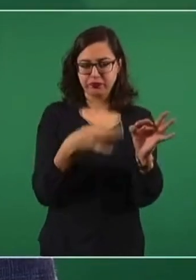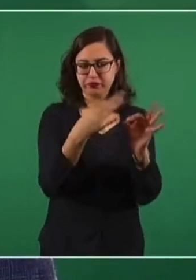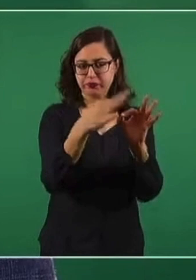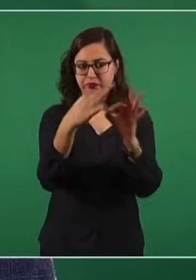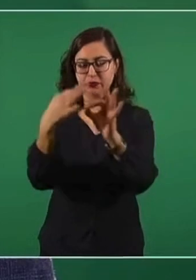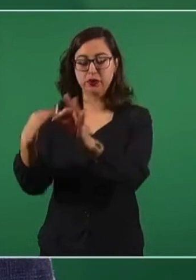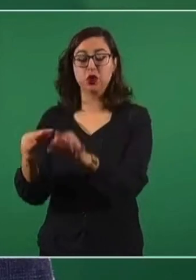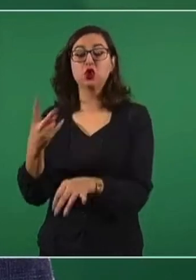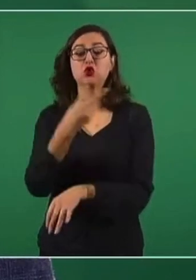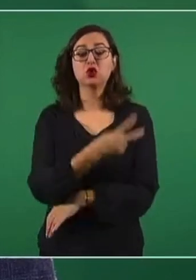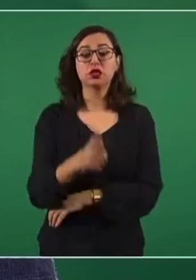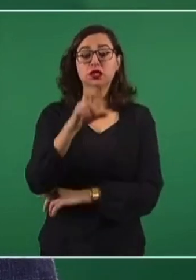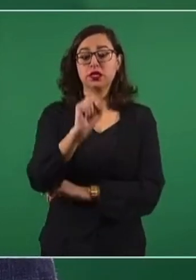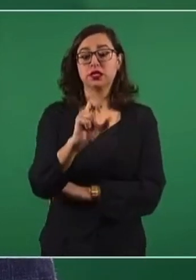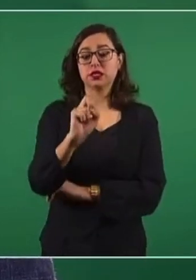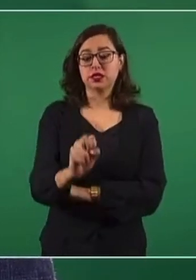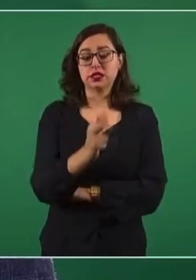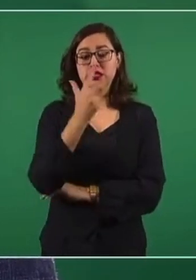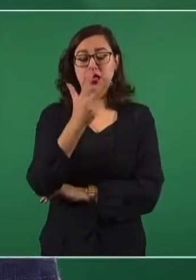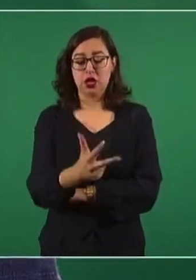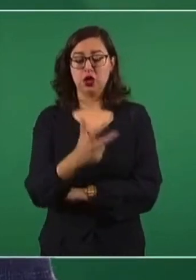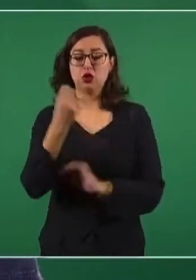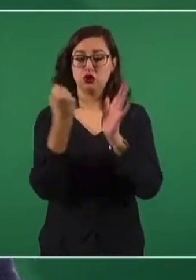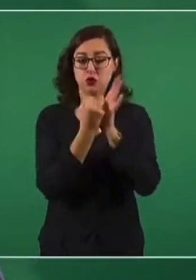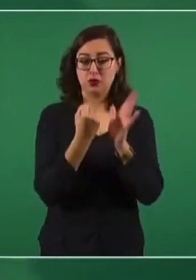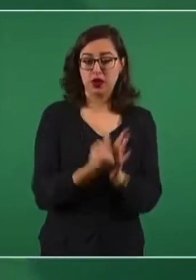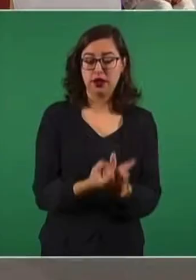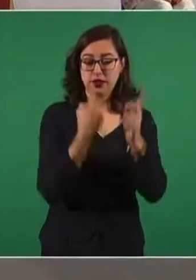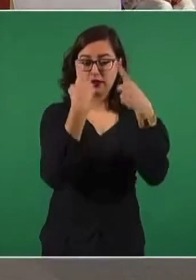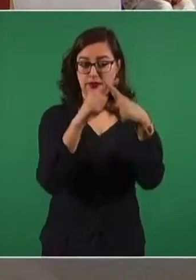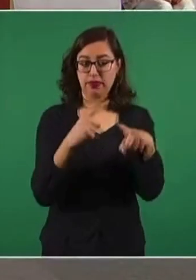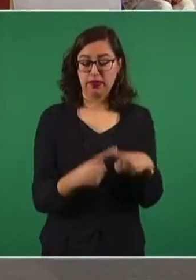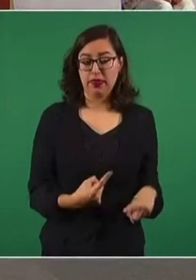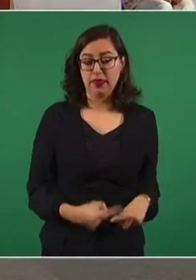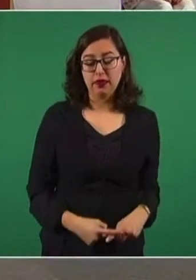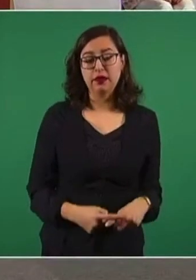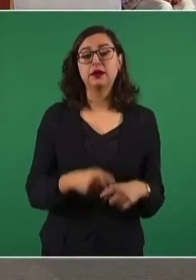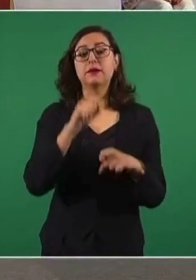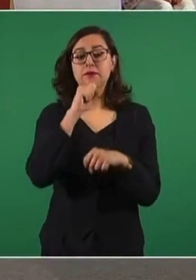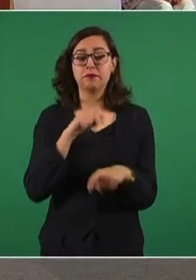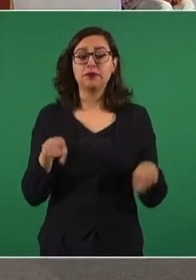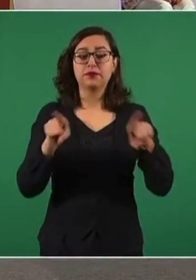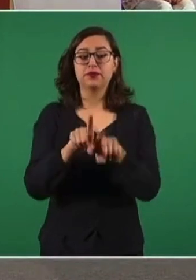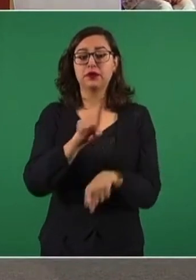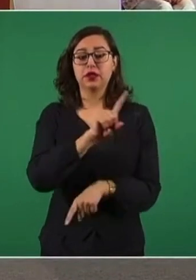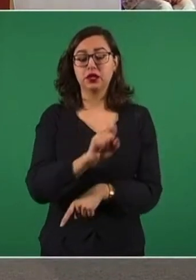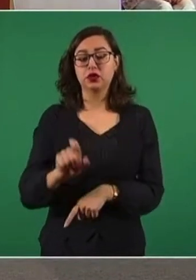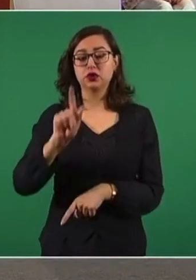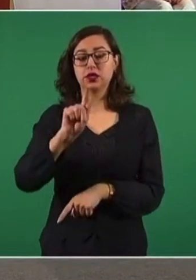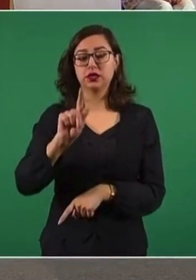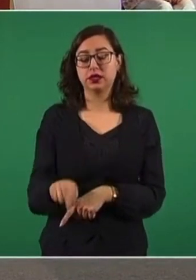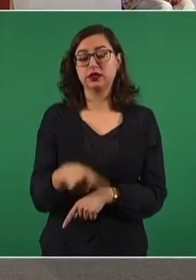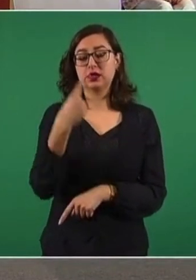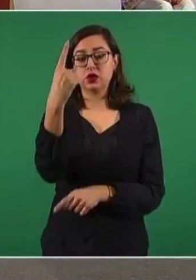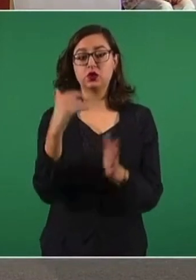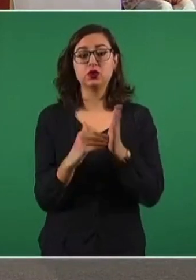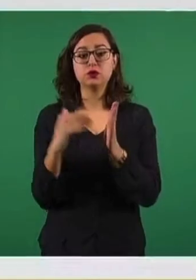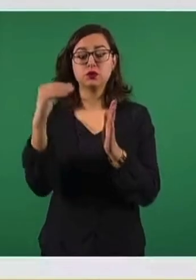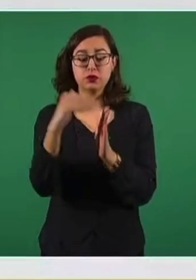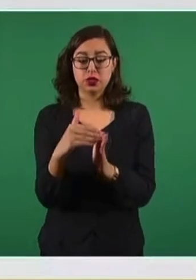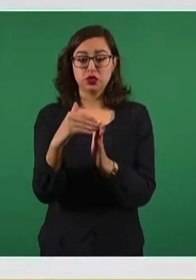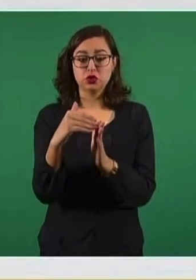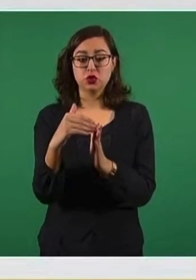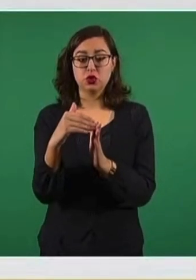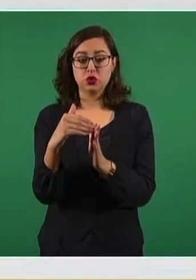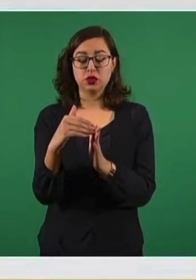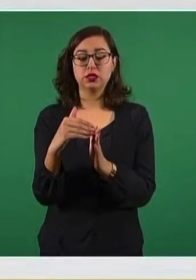268 diferentes claves, casi 171 millones de piezas de